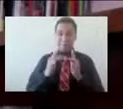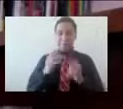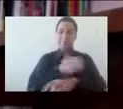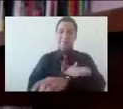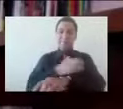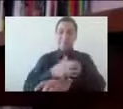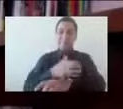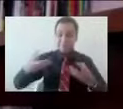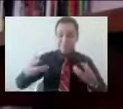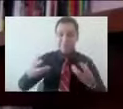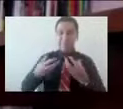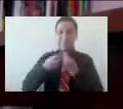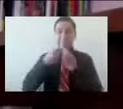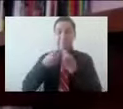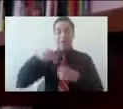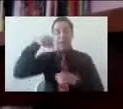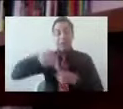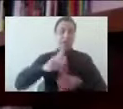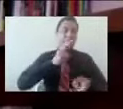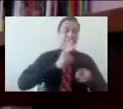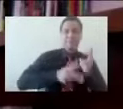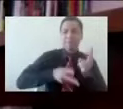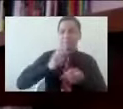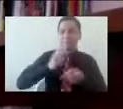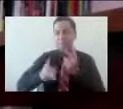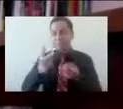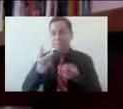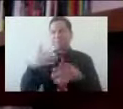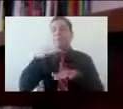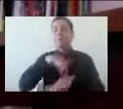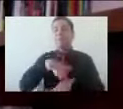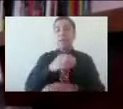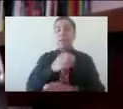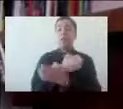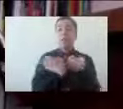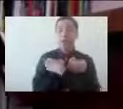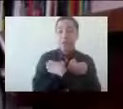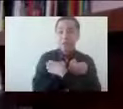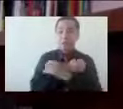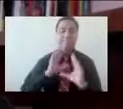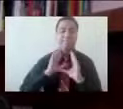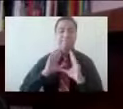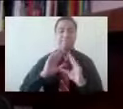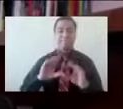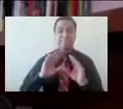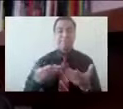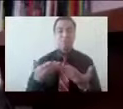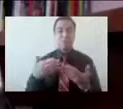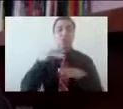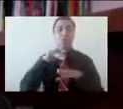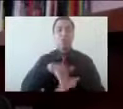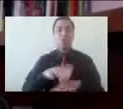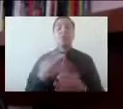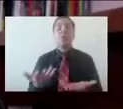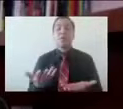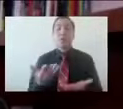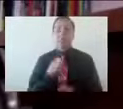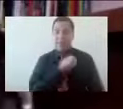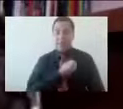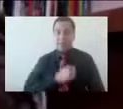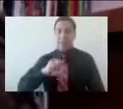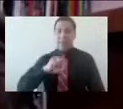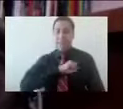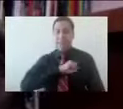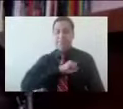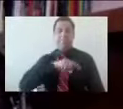esta serie, estas charlas de educación para la salud que el Programa Universitario de Estudios sobre la Ciudad, con el apoyo